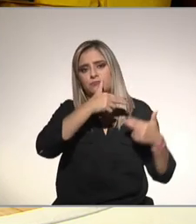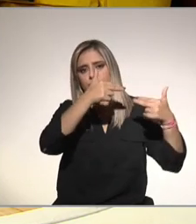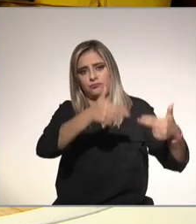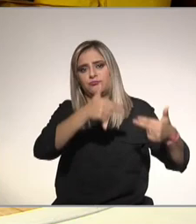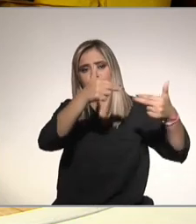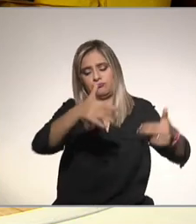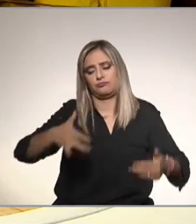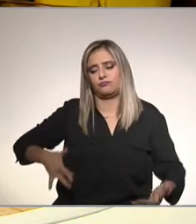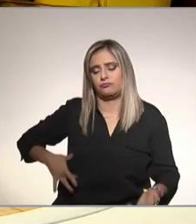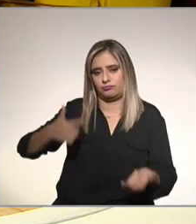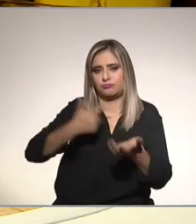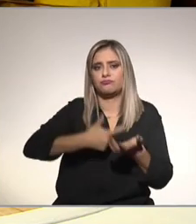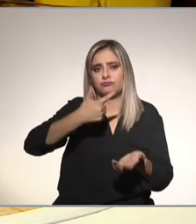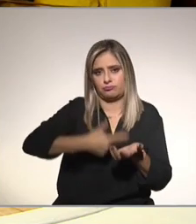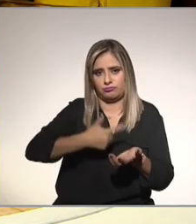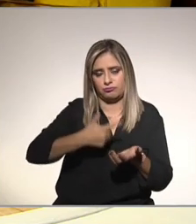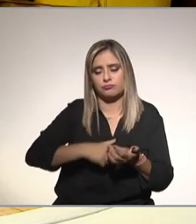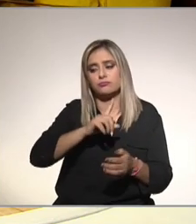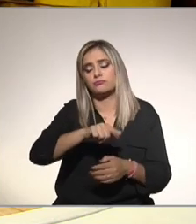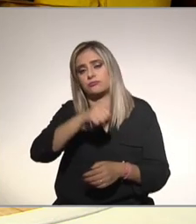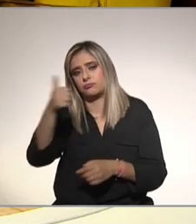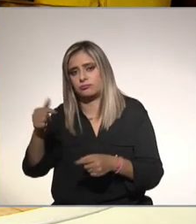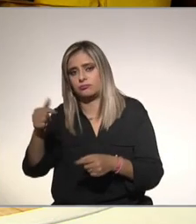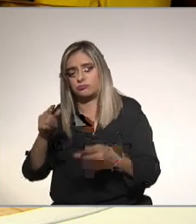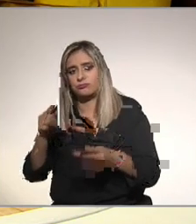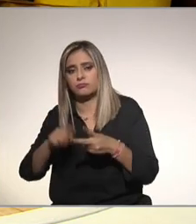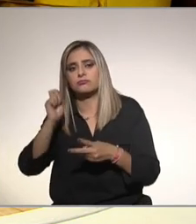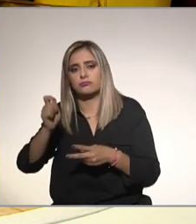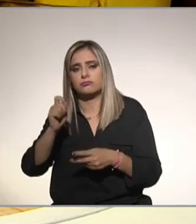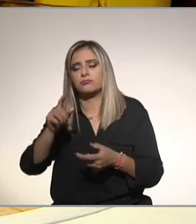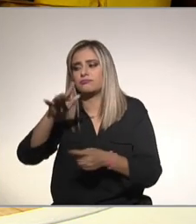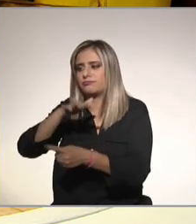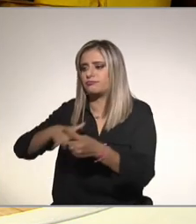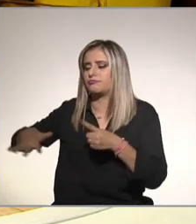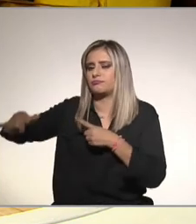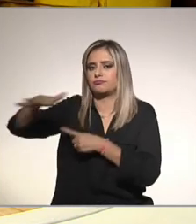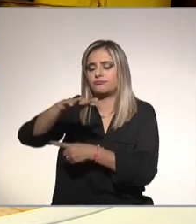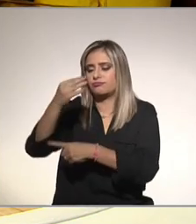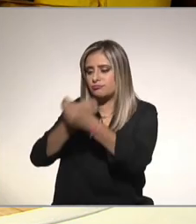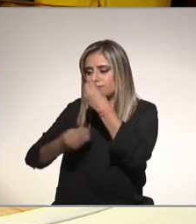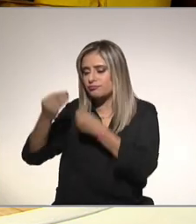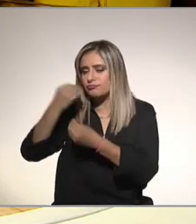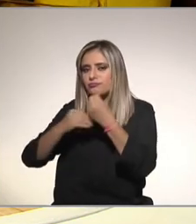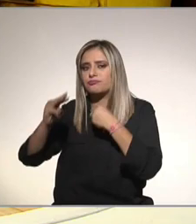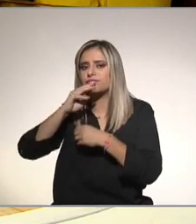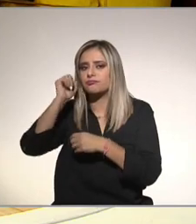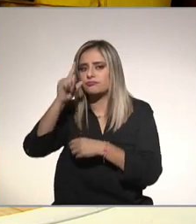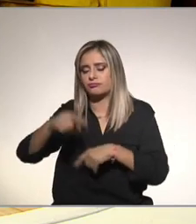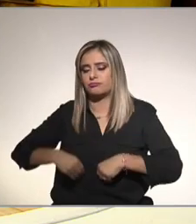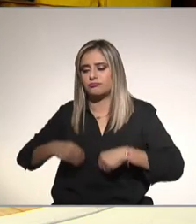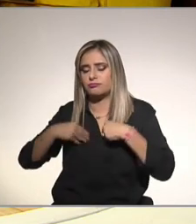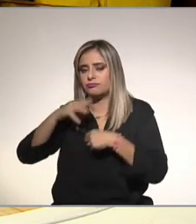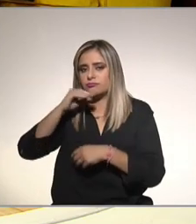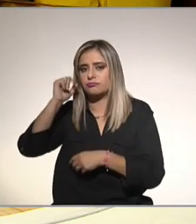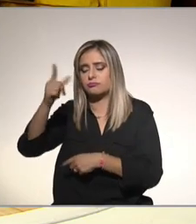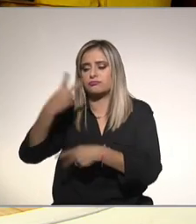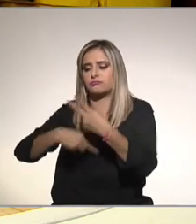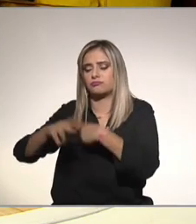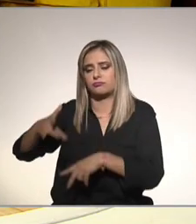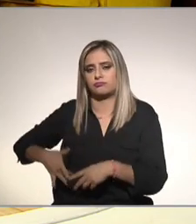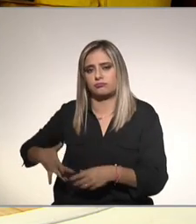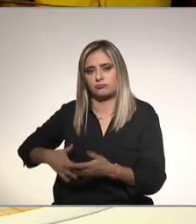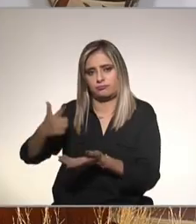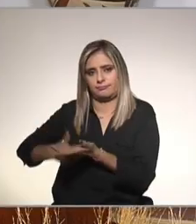hacia poder tener hígado graso y la otra parte es el factor ambiental y la alimentación el estilo de vida son estos dos factores